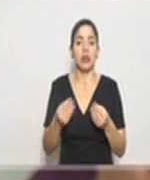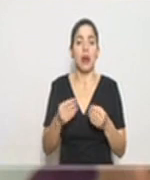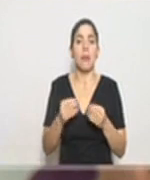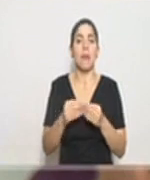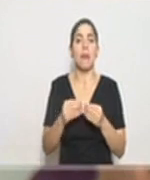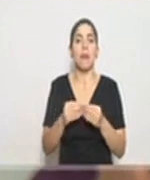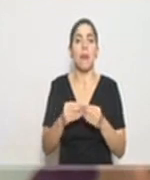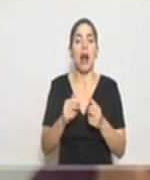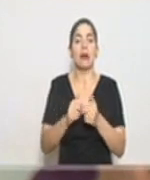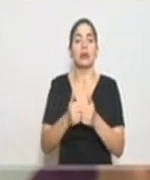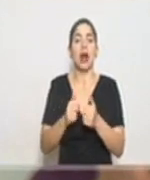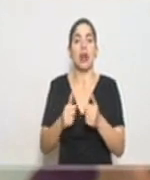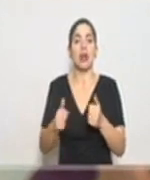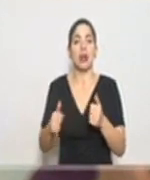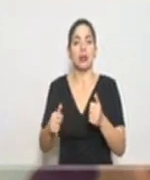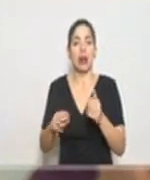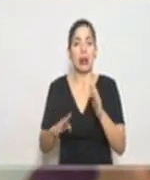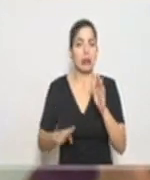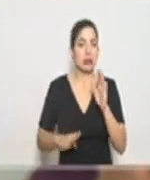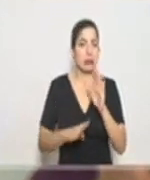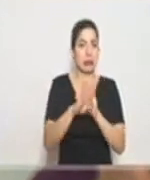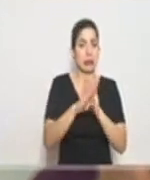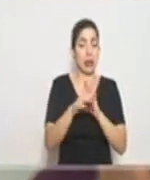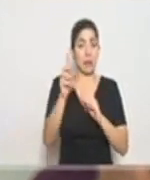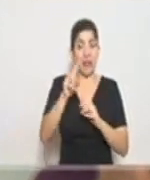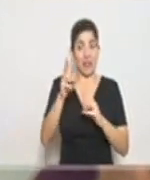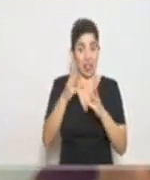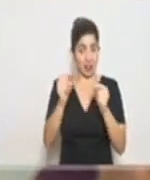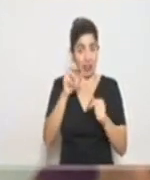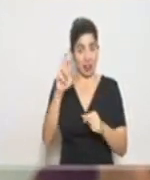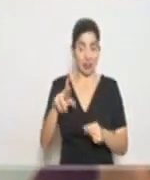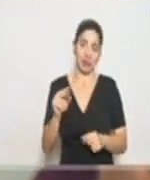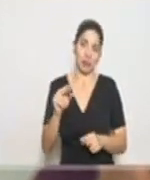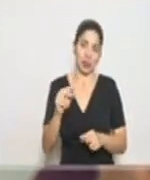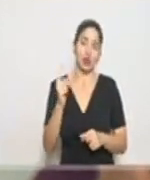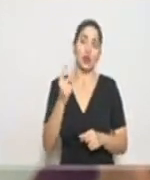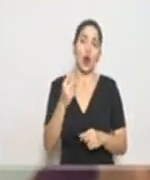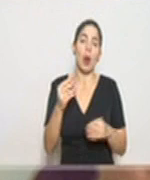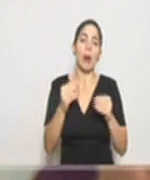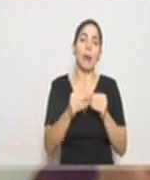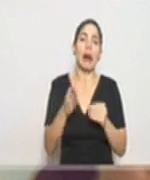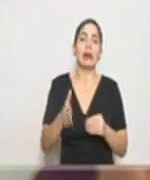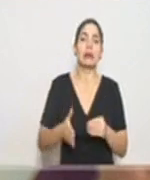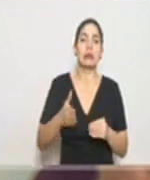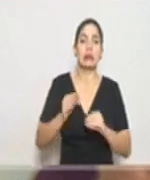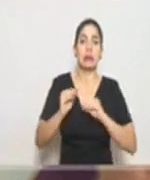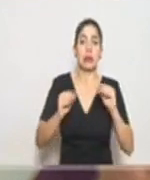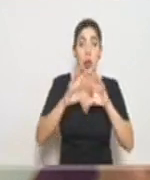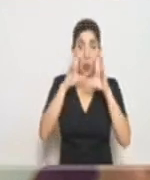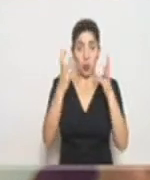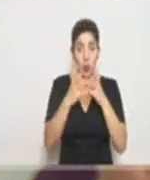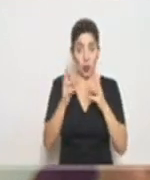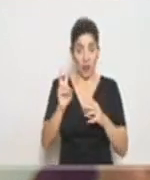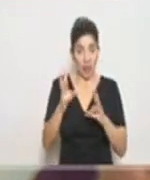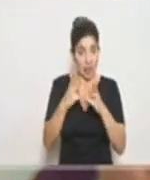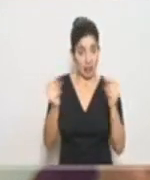del virus, porque el virus no se va a ir de Costa Rica, el virus no se va a ir del mundo.